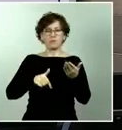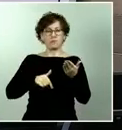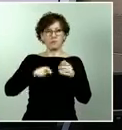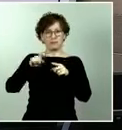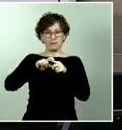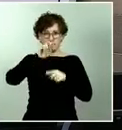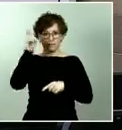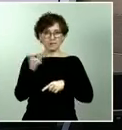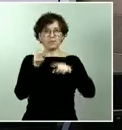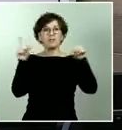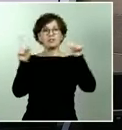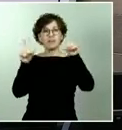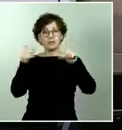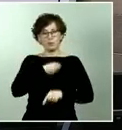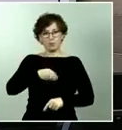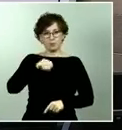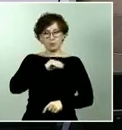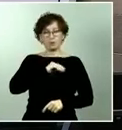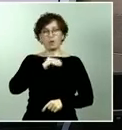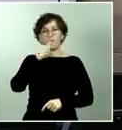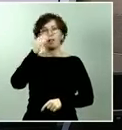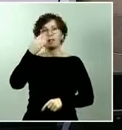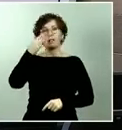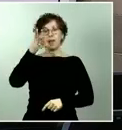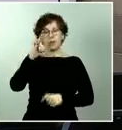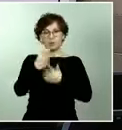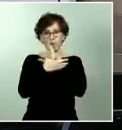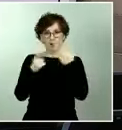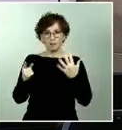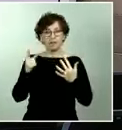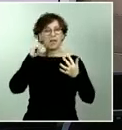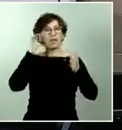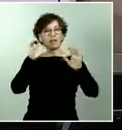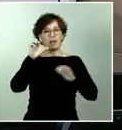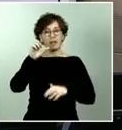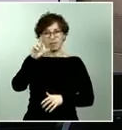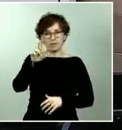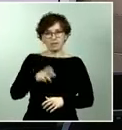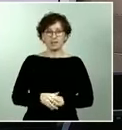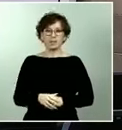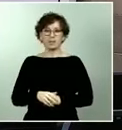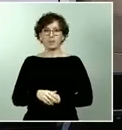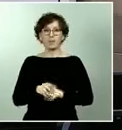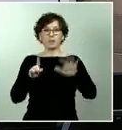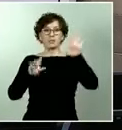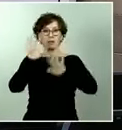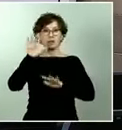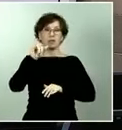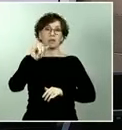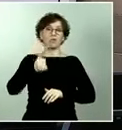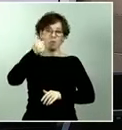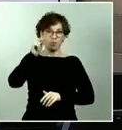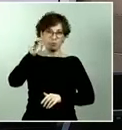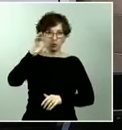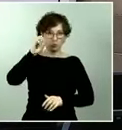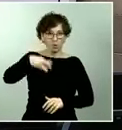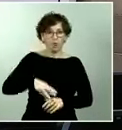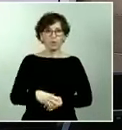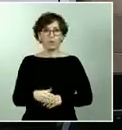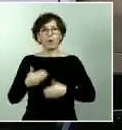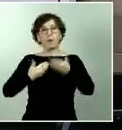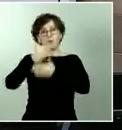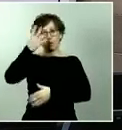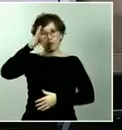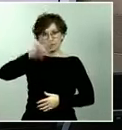Cambio 16, Cadena SER, 65ymas.com, el periódico de Cataluña, Comsalud, el español, Associated Press,